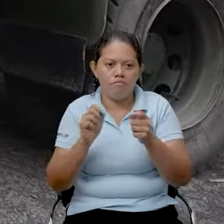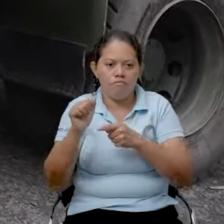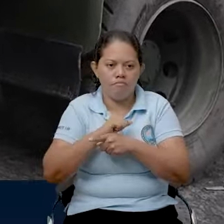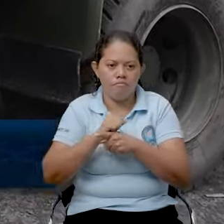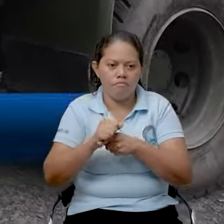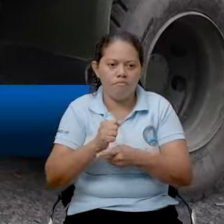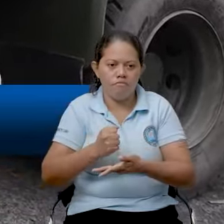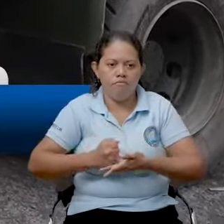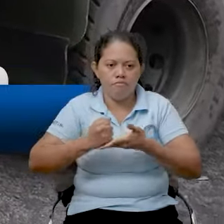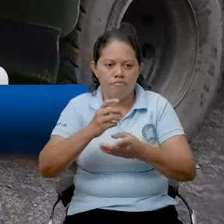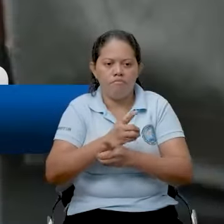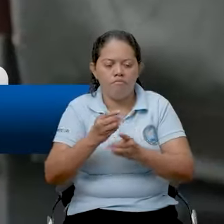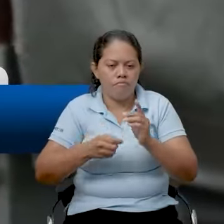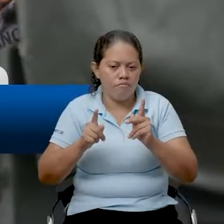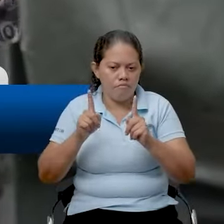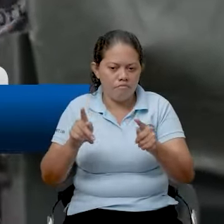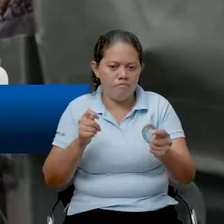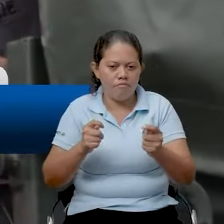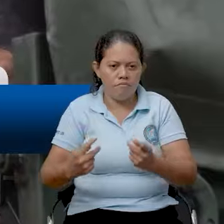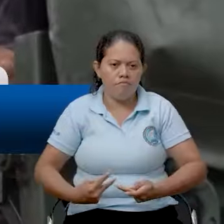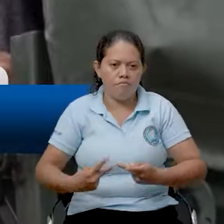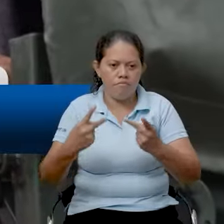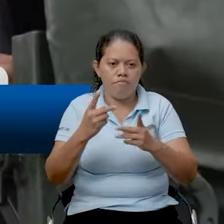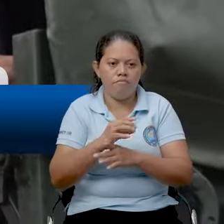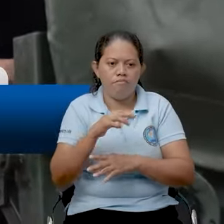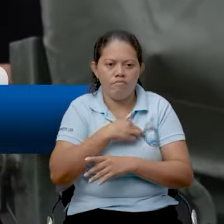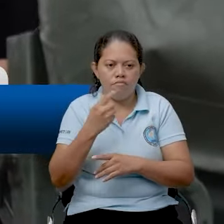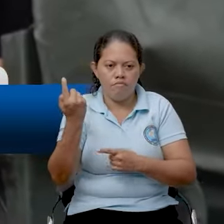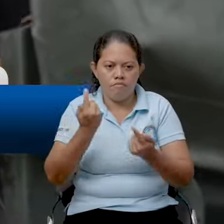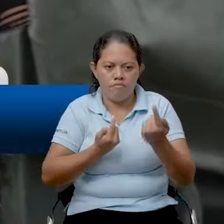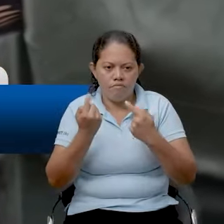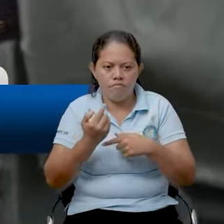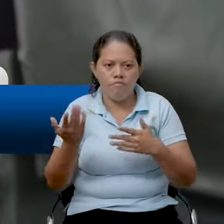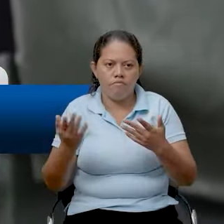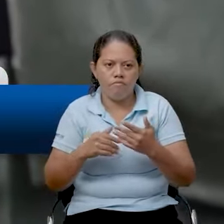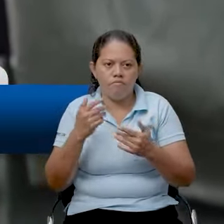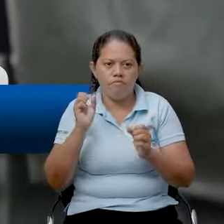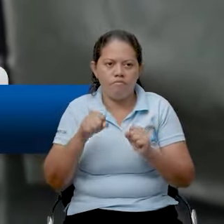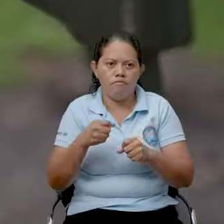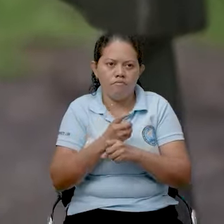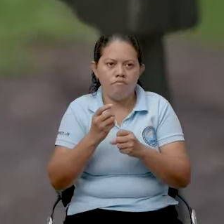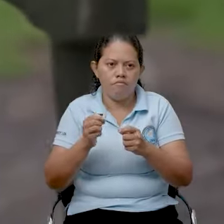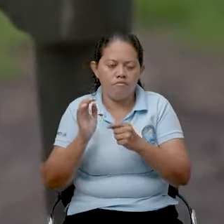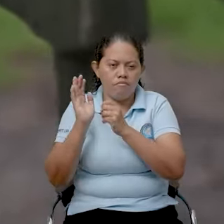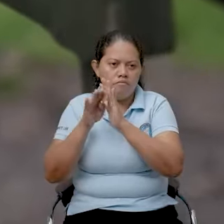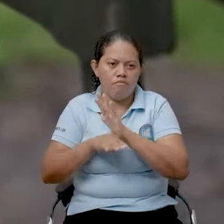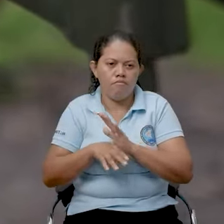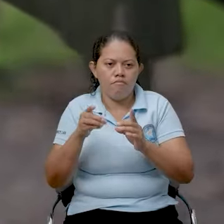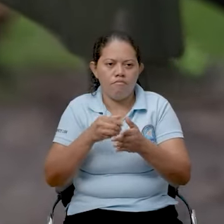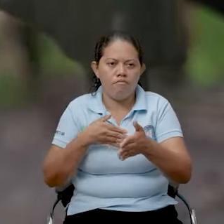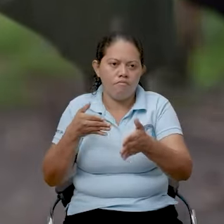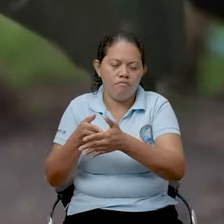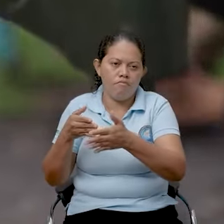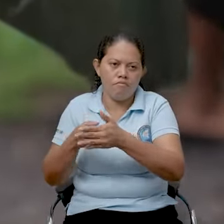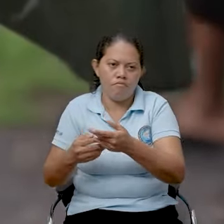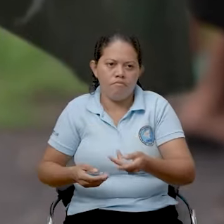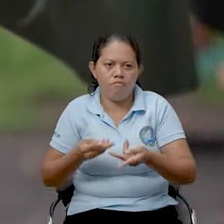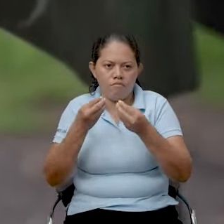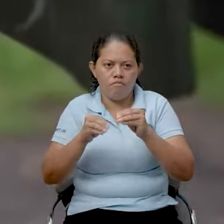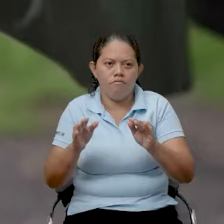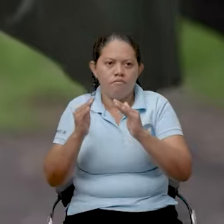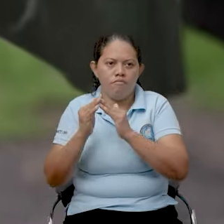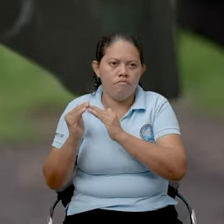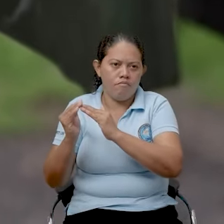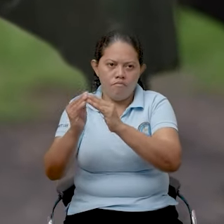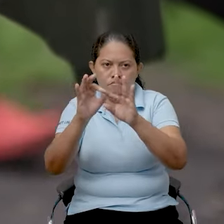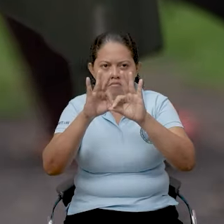práctica implementadas para el resguardo de la vida en situaciones de emergencias, logrando con ello disminuir brechas de pérdidas y daños en cada